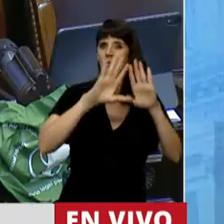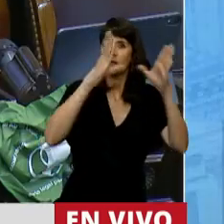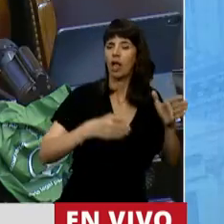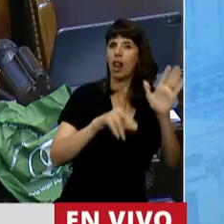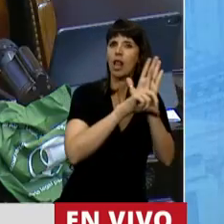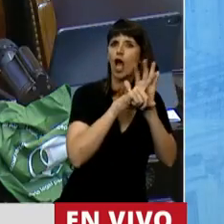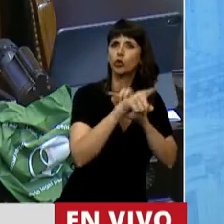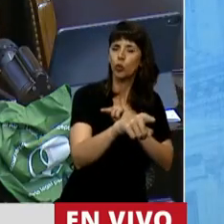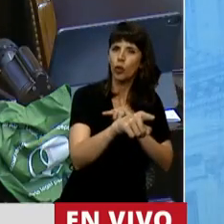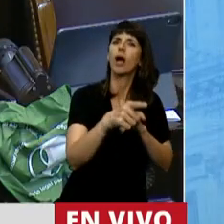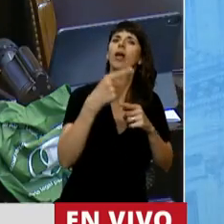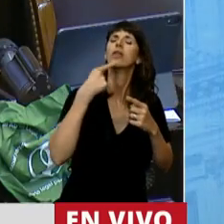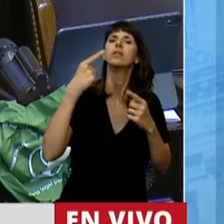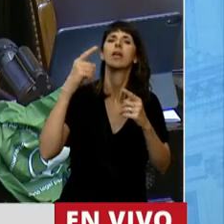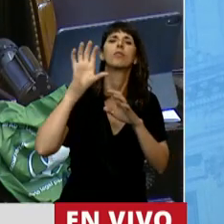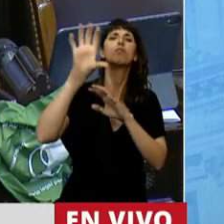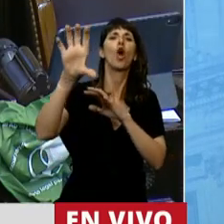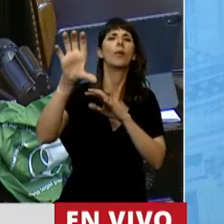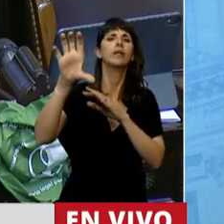provincia pro vida.